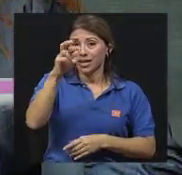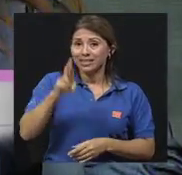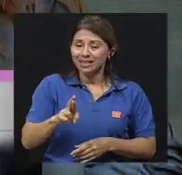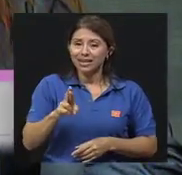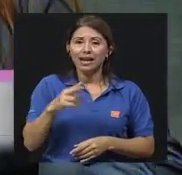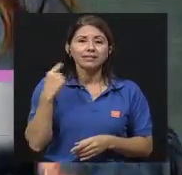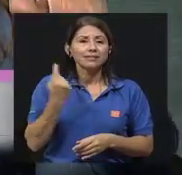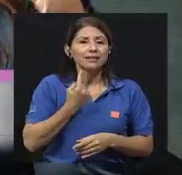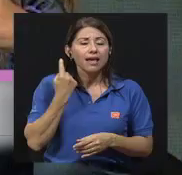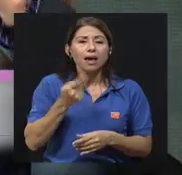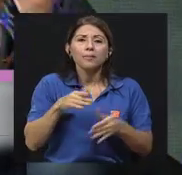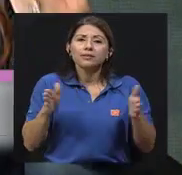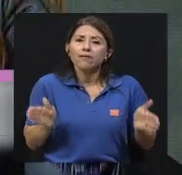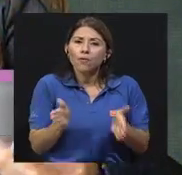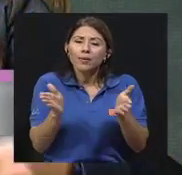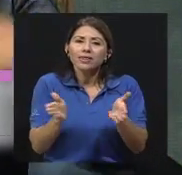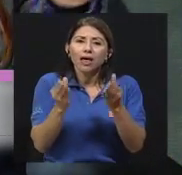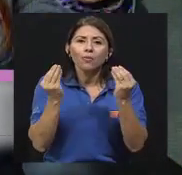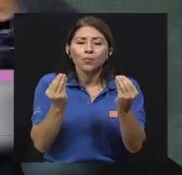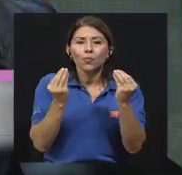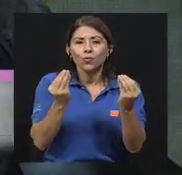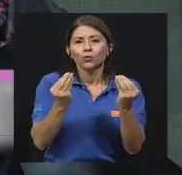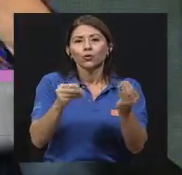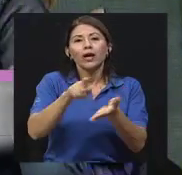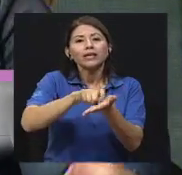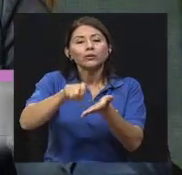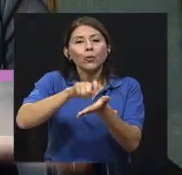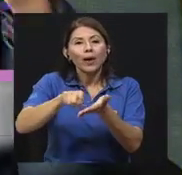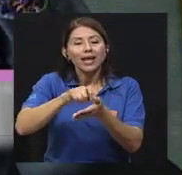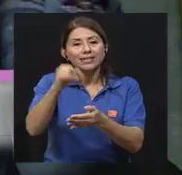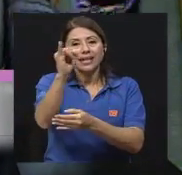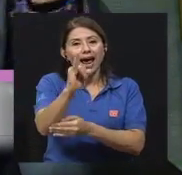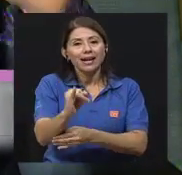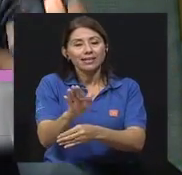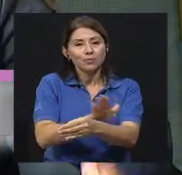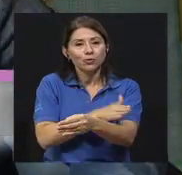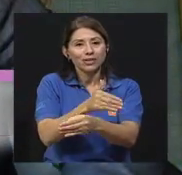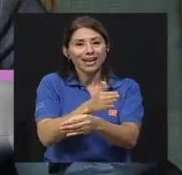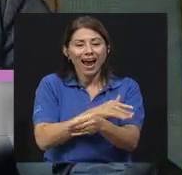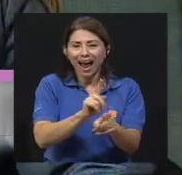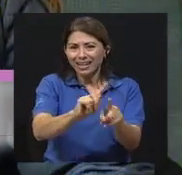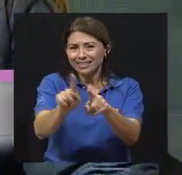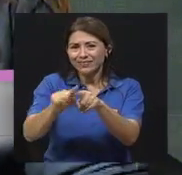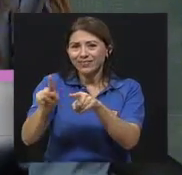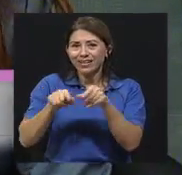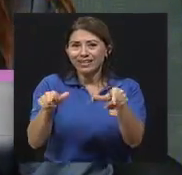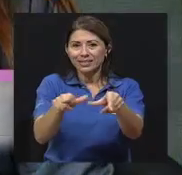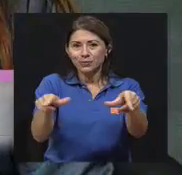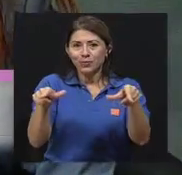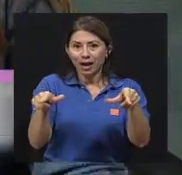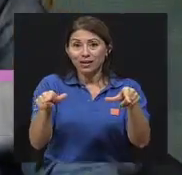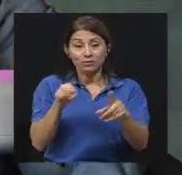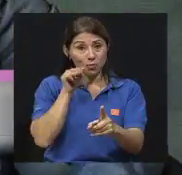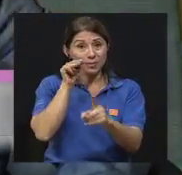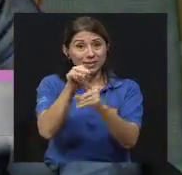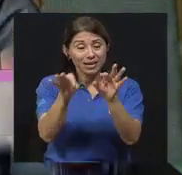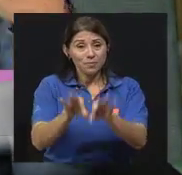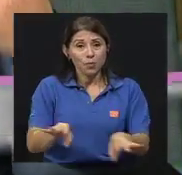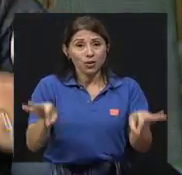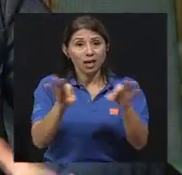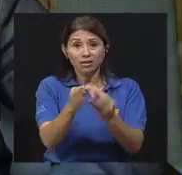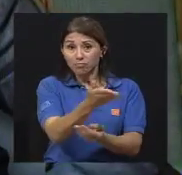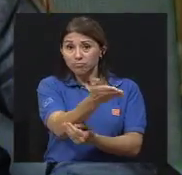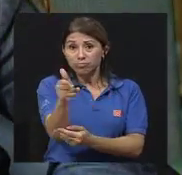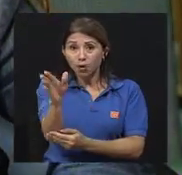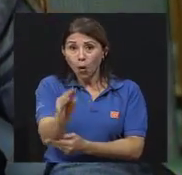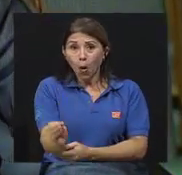fomentado mucho también las escuelas de artes musicales, ¿verdad? Las escuelitas que hay en cada comunidad y yo creo que sería un mensaje importante también para